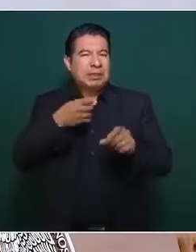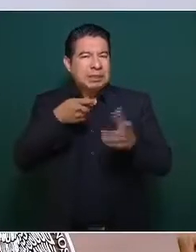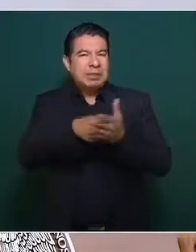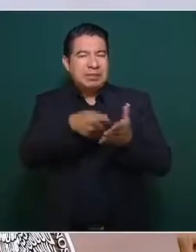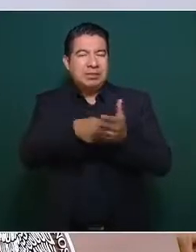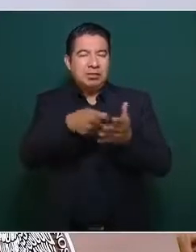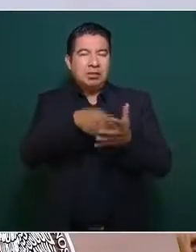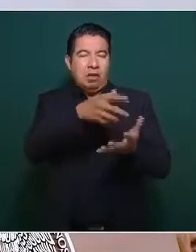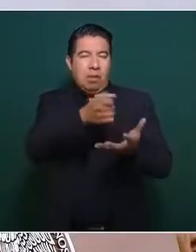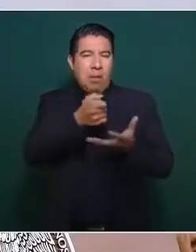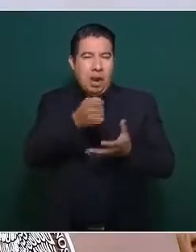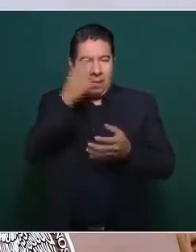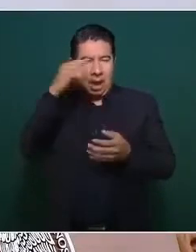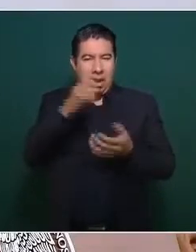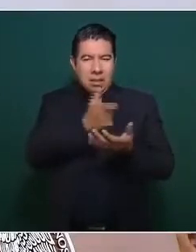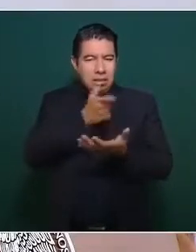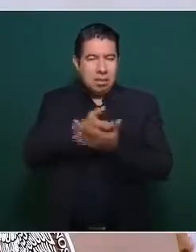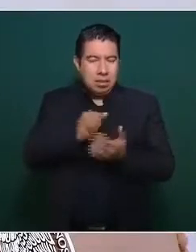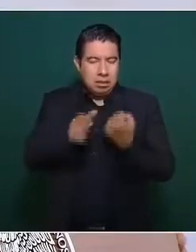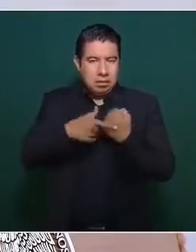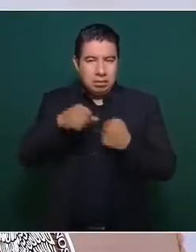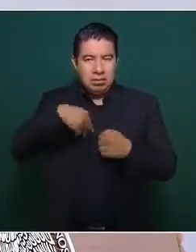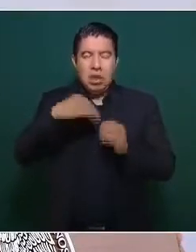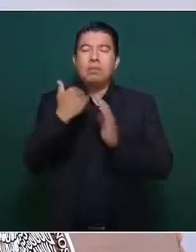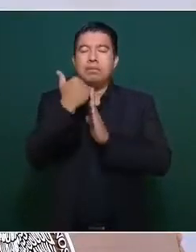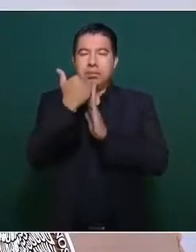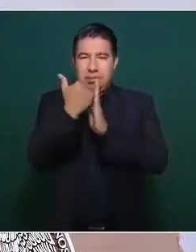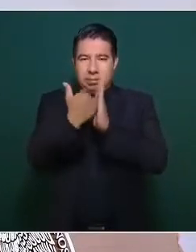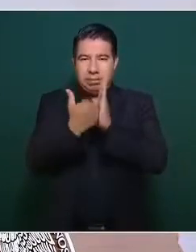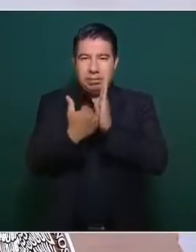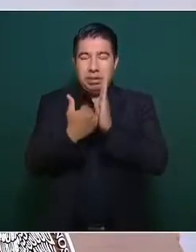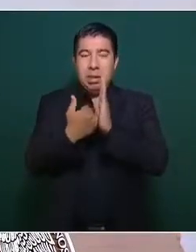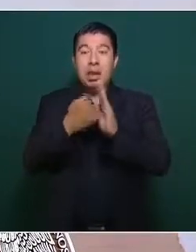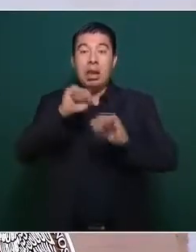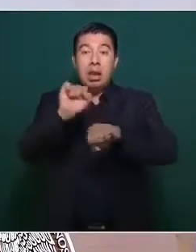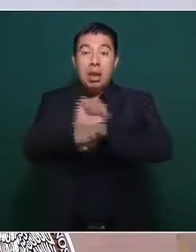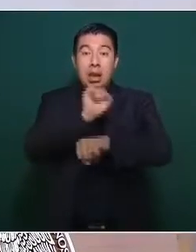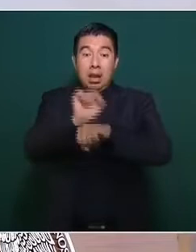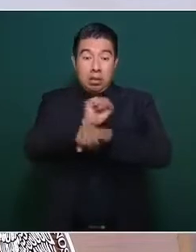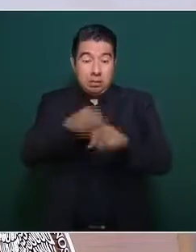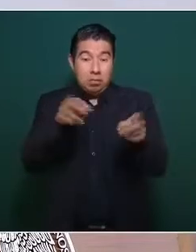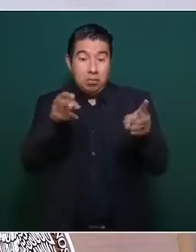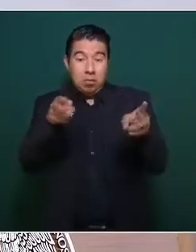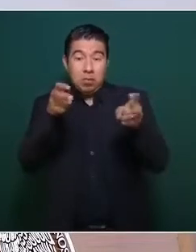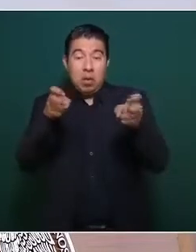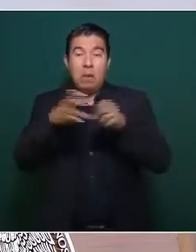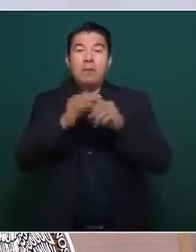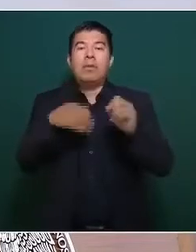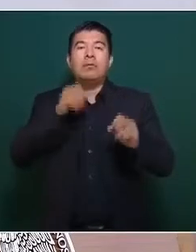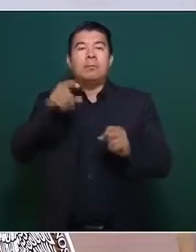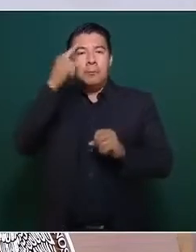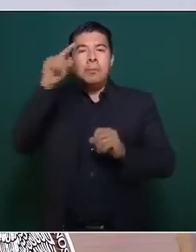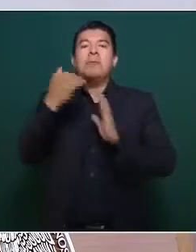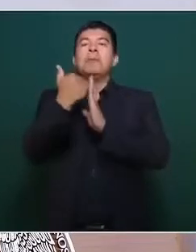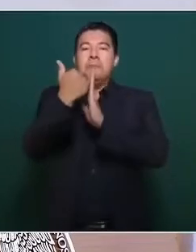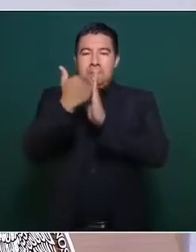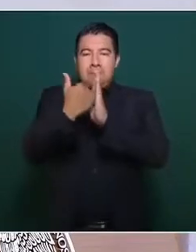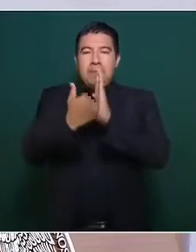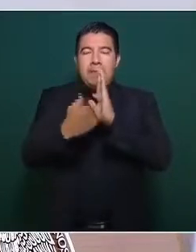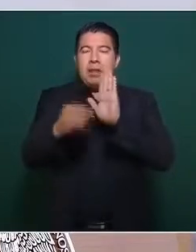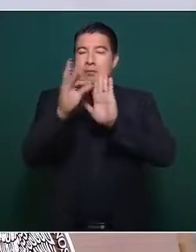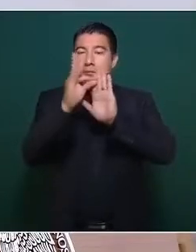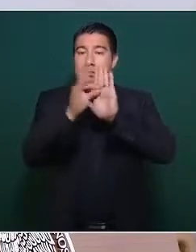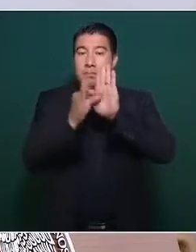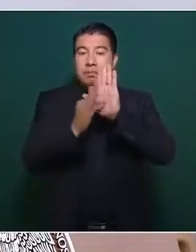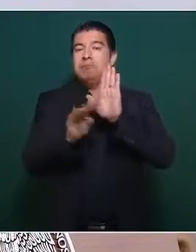también con la misma tendencia a la baja. Robo de vehículos, de igual forma, tendencia a la baja. En 19 lugar,